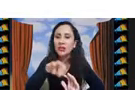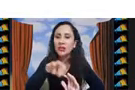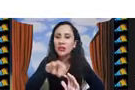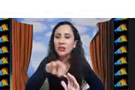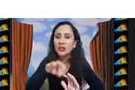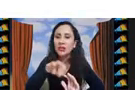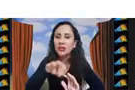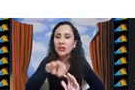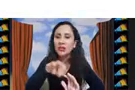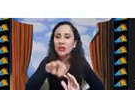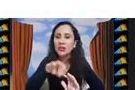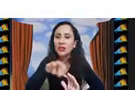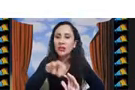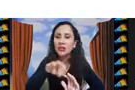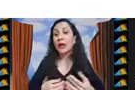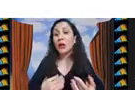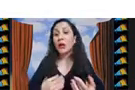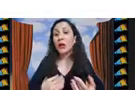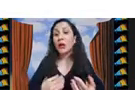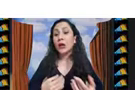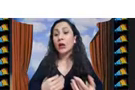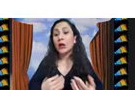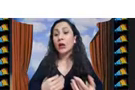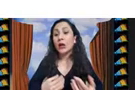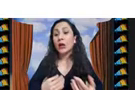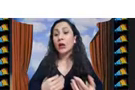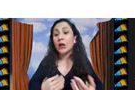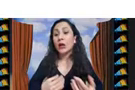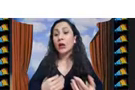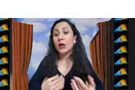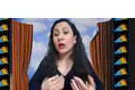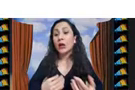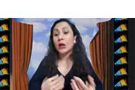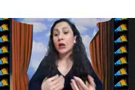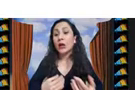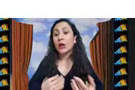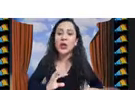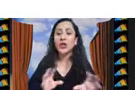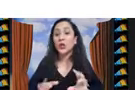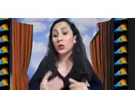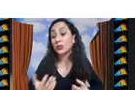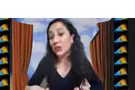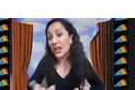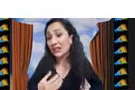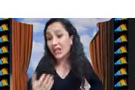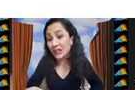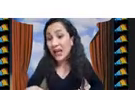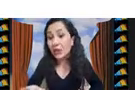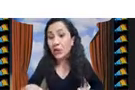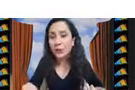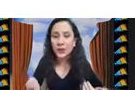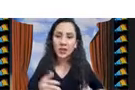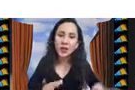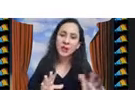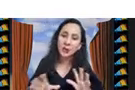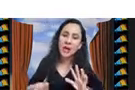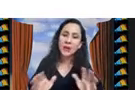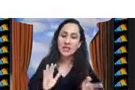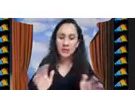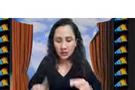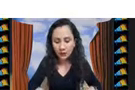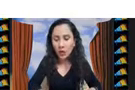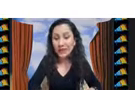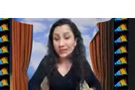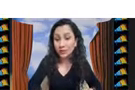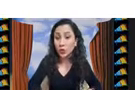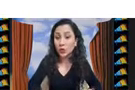en grupos ¿cuántos grupos? bueno a veces el número de grupos podría estar dado dependiendo del